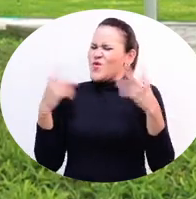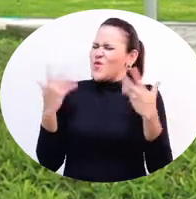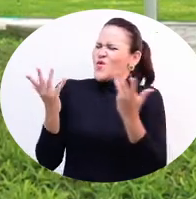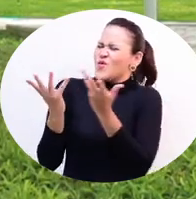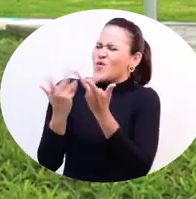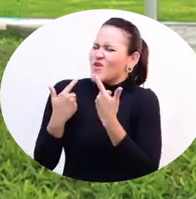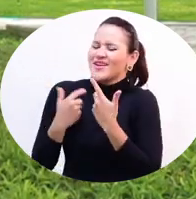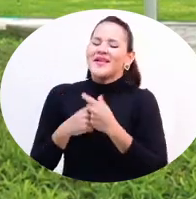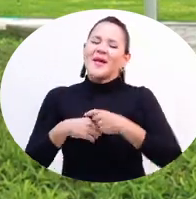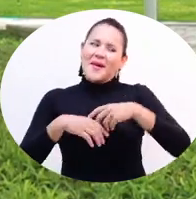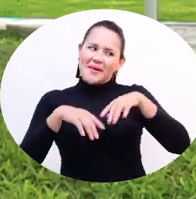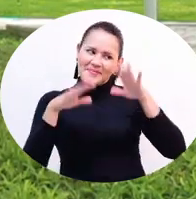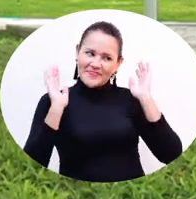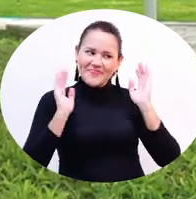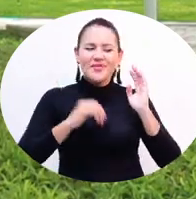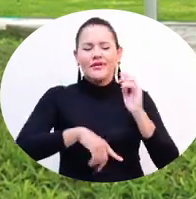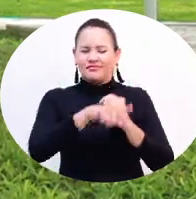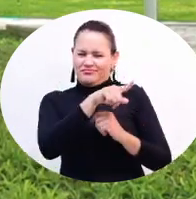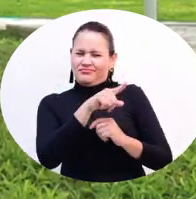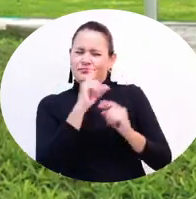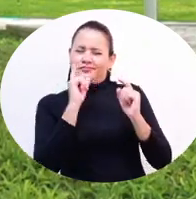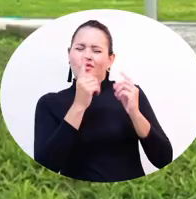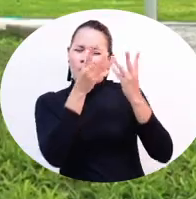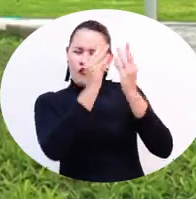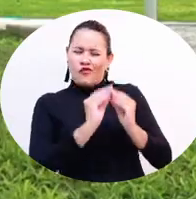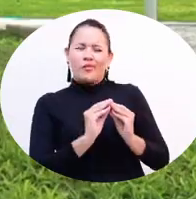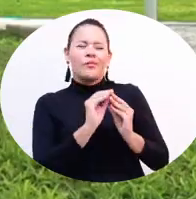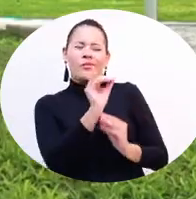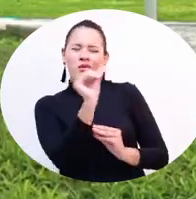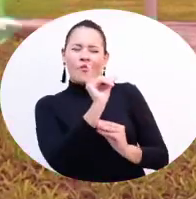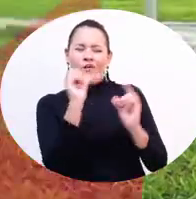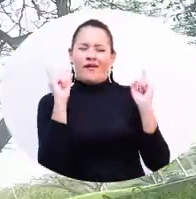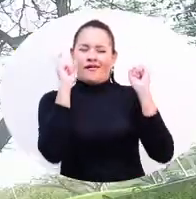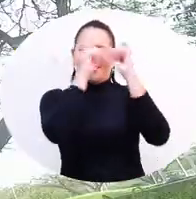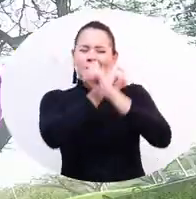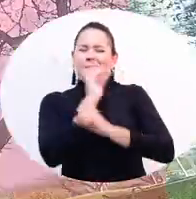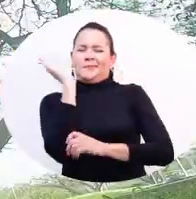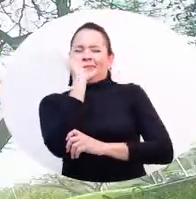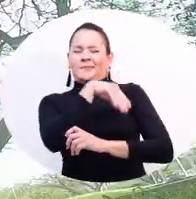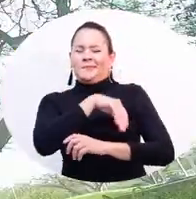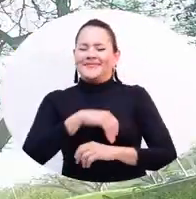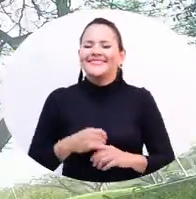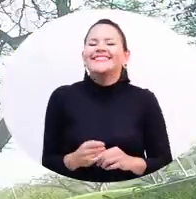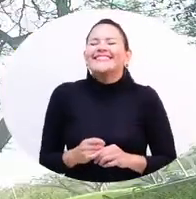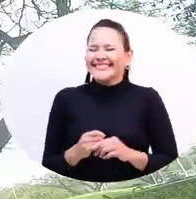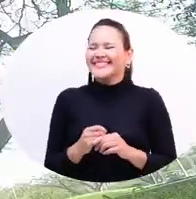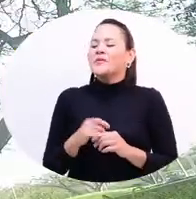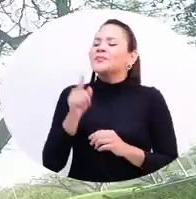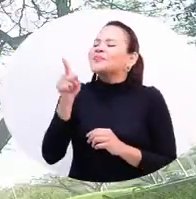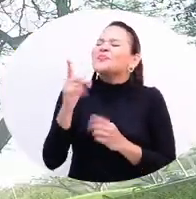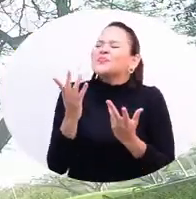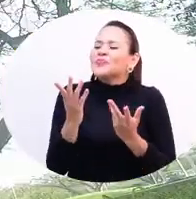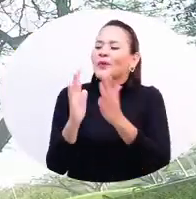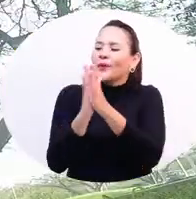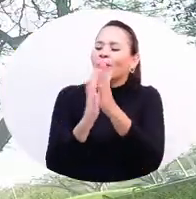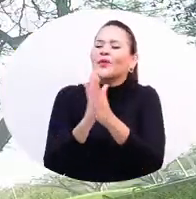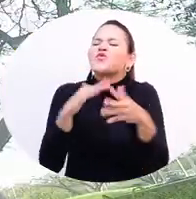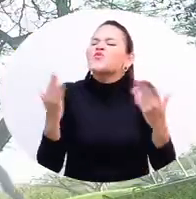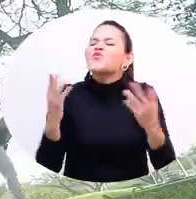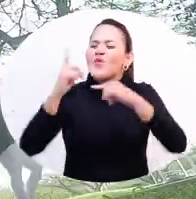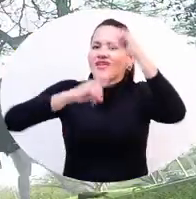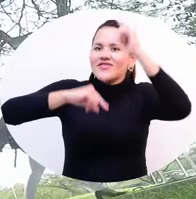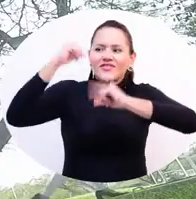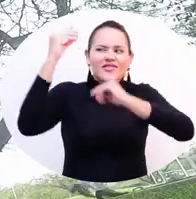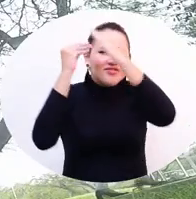¿Esto no es yoga o Bueno, sea, eso es más como meditación, pero... no, va. Contémosles a ellos que eres la estrella